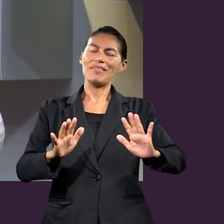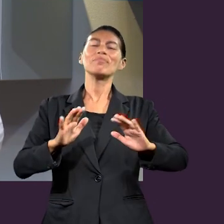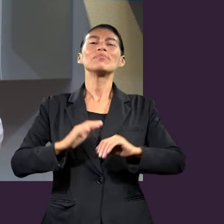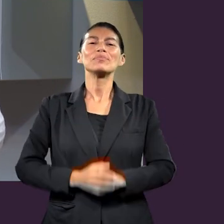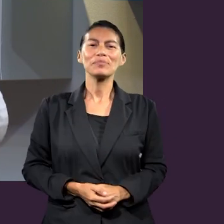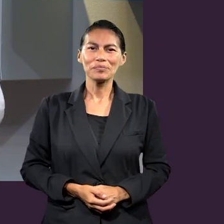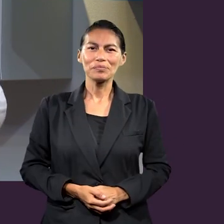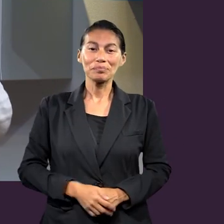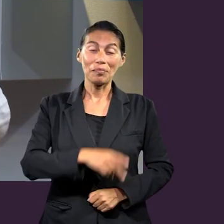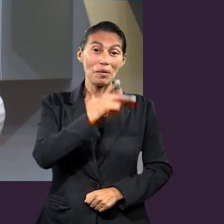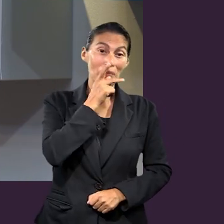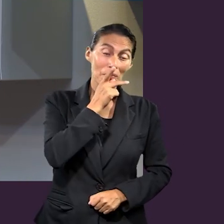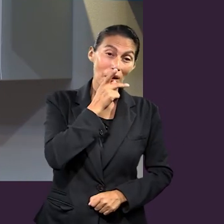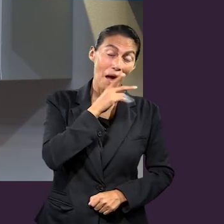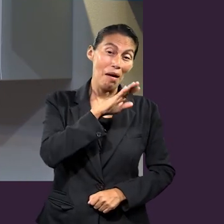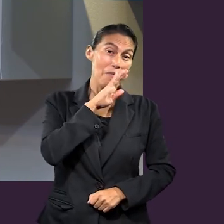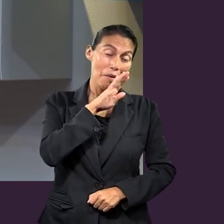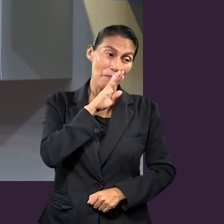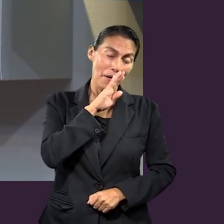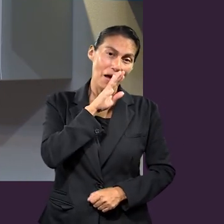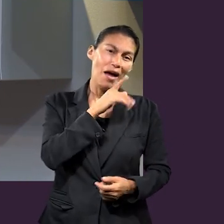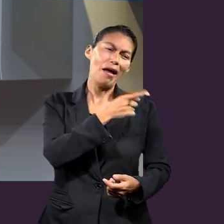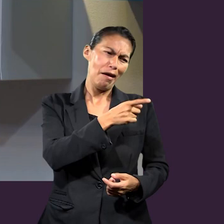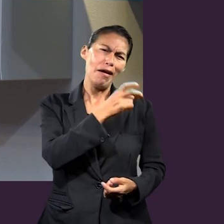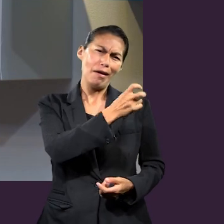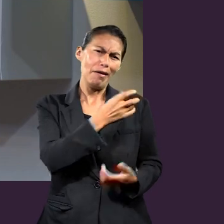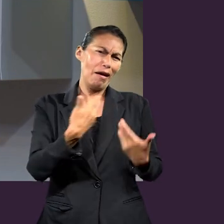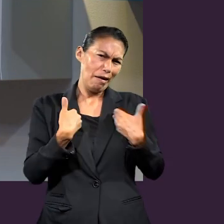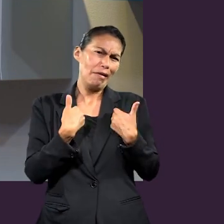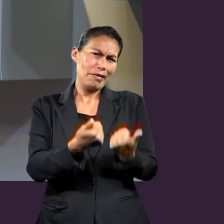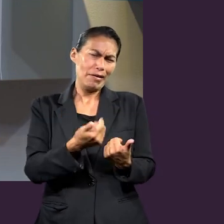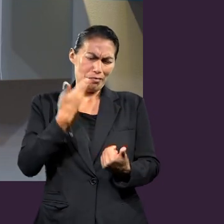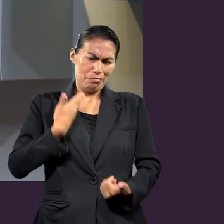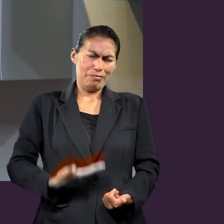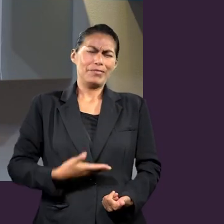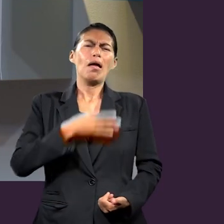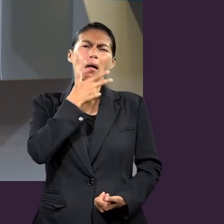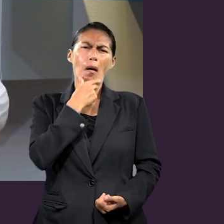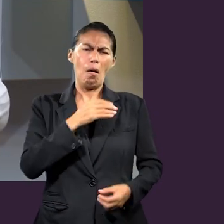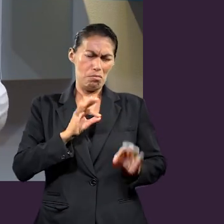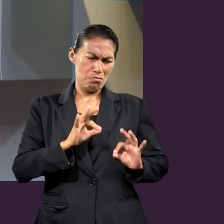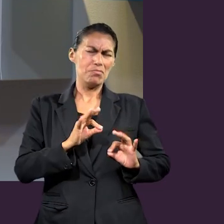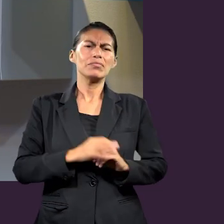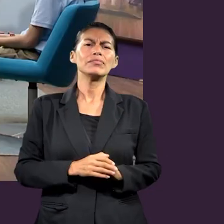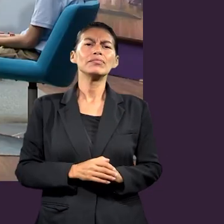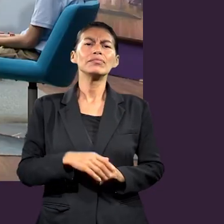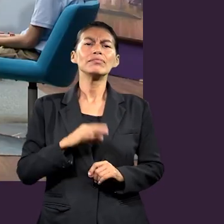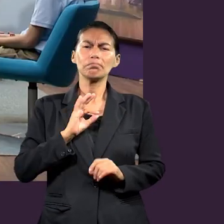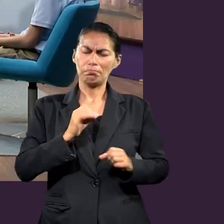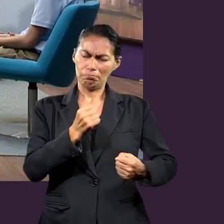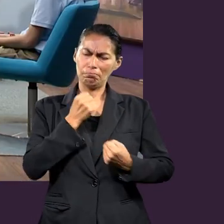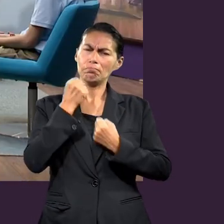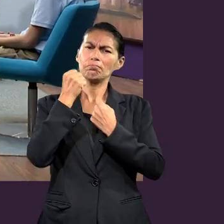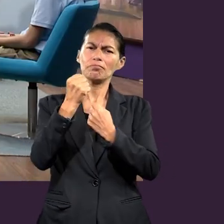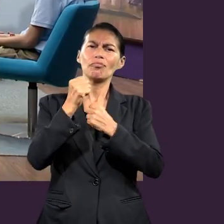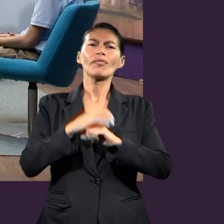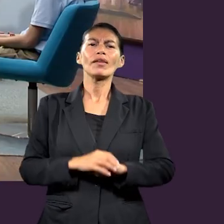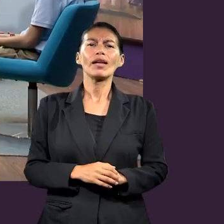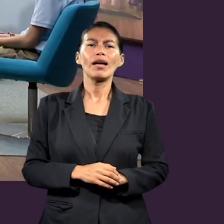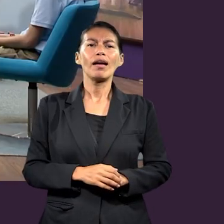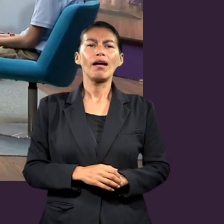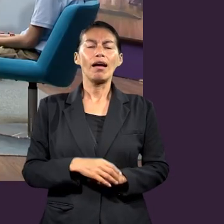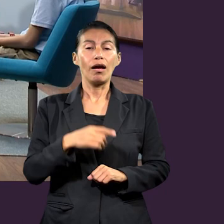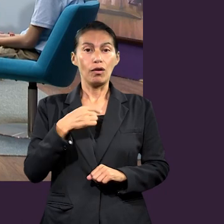mi mamá, ya van a entender que aquí hay un macho, ya, ya, bien hecho, fuerte.